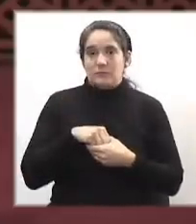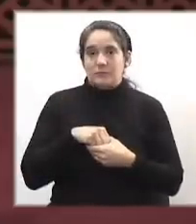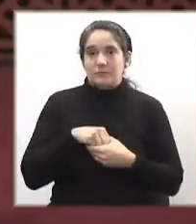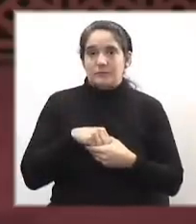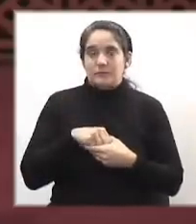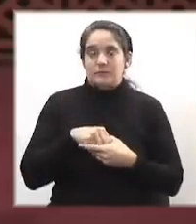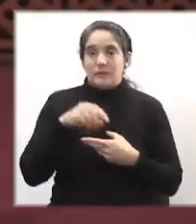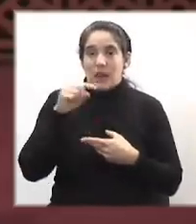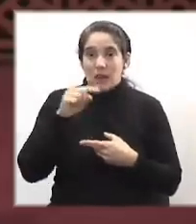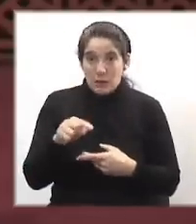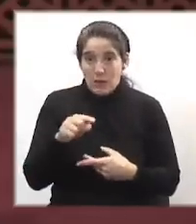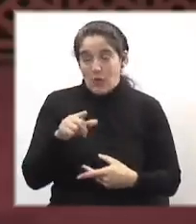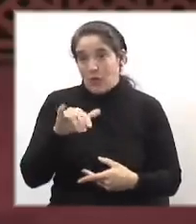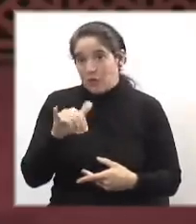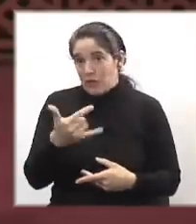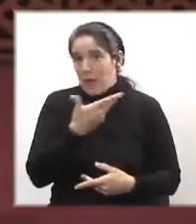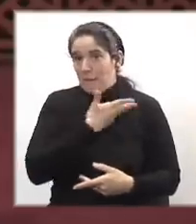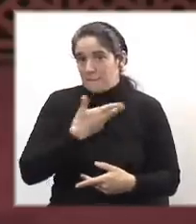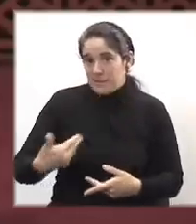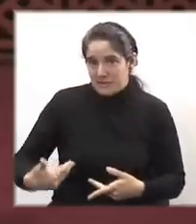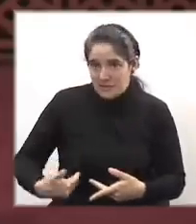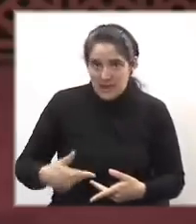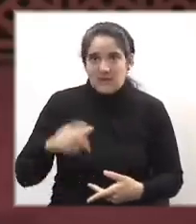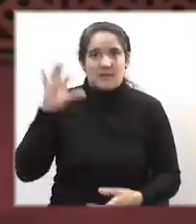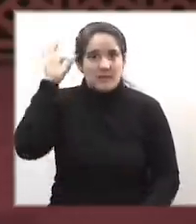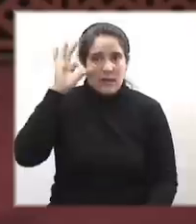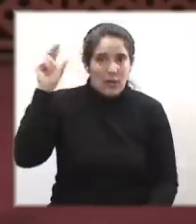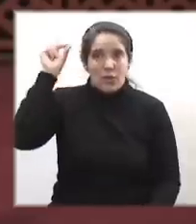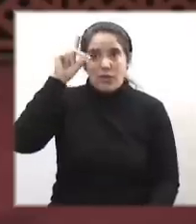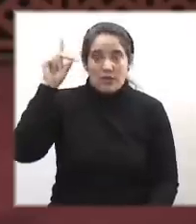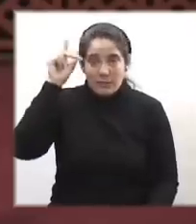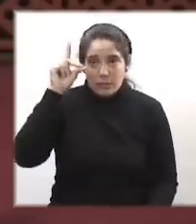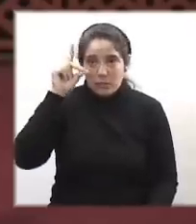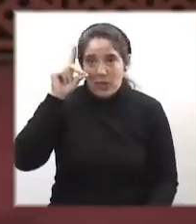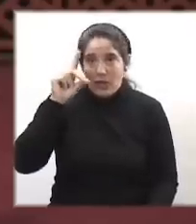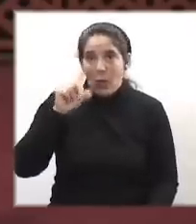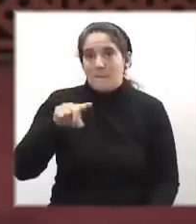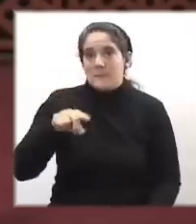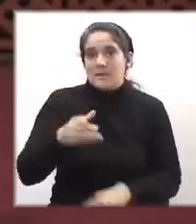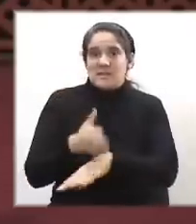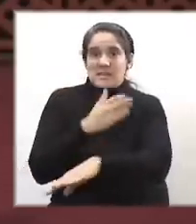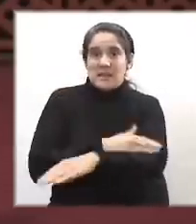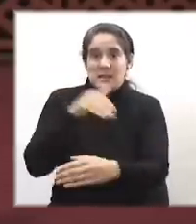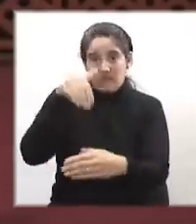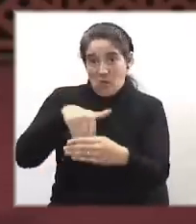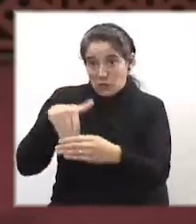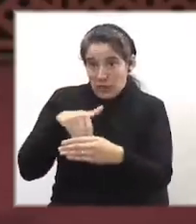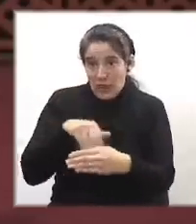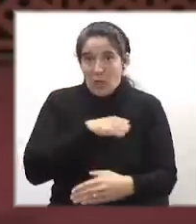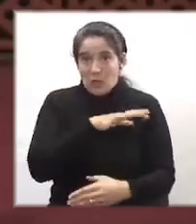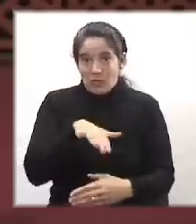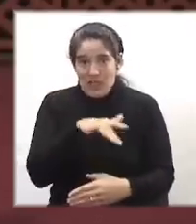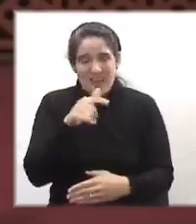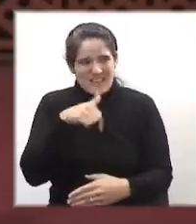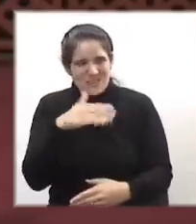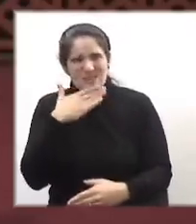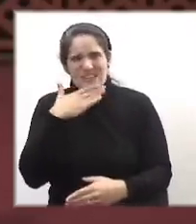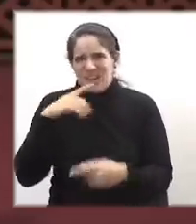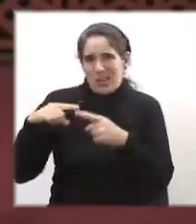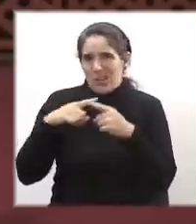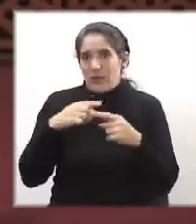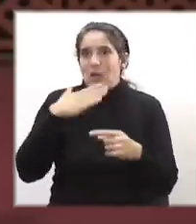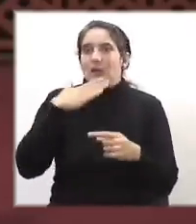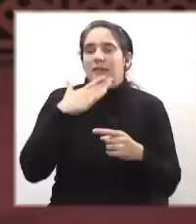autoridades elegidas en elecciones democráticas pocos meses antes, fueron quienes entendieron de la